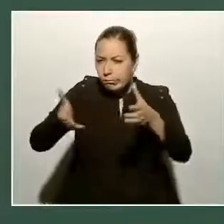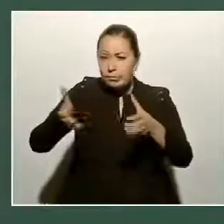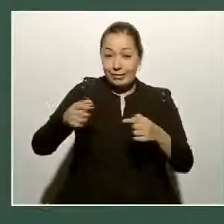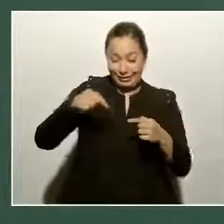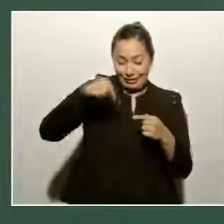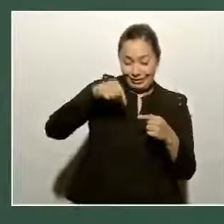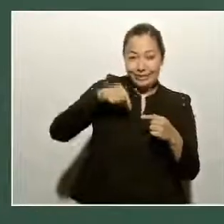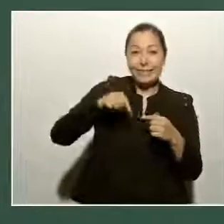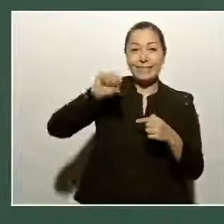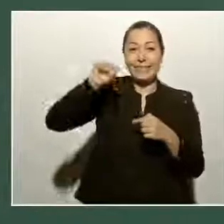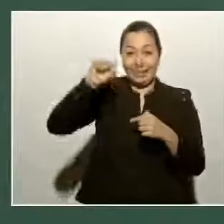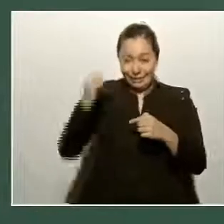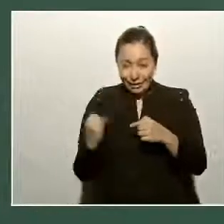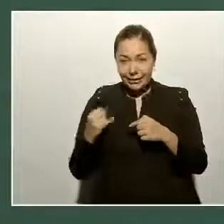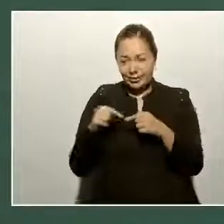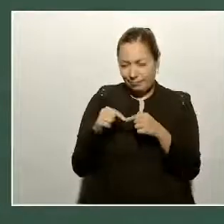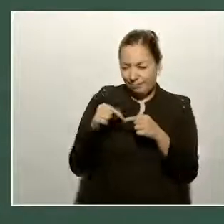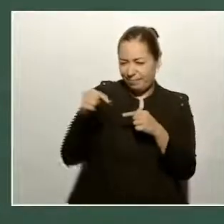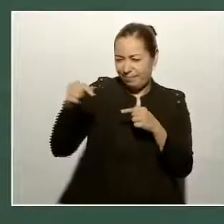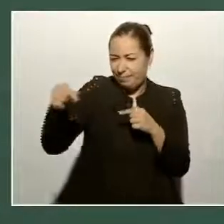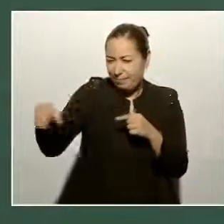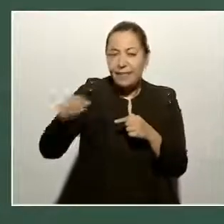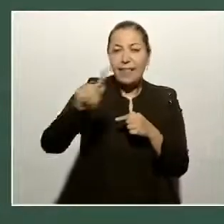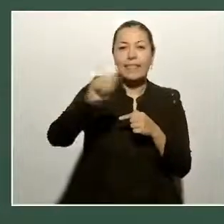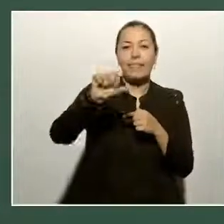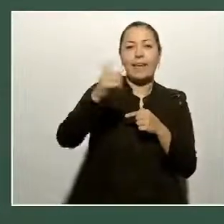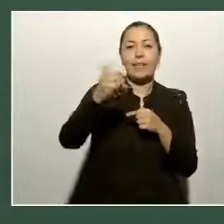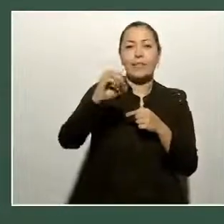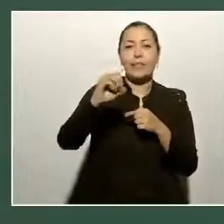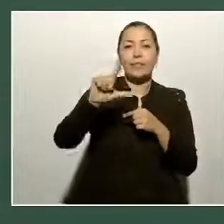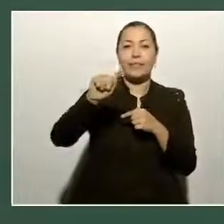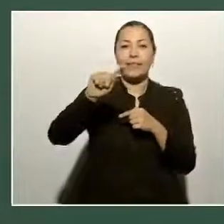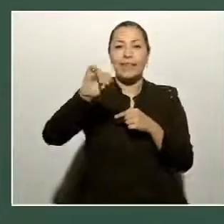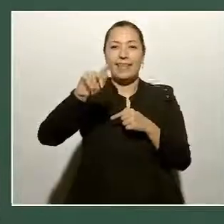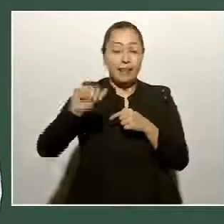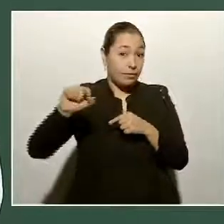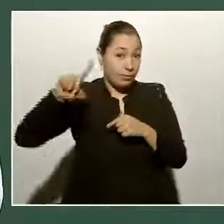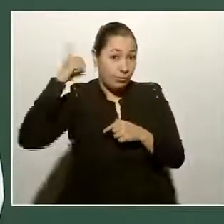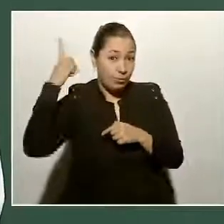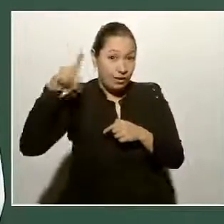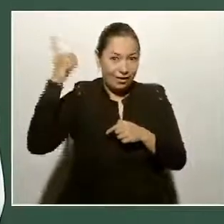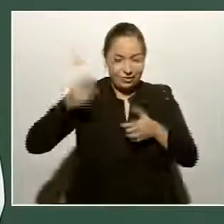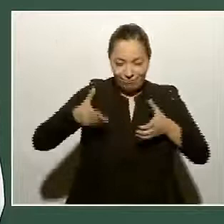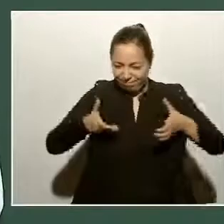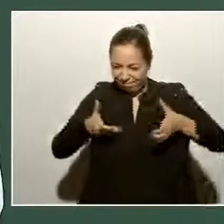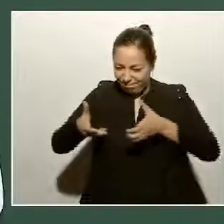Tayoltita, Durango. Vamos